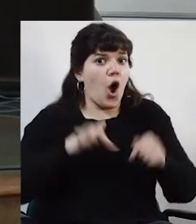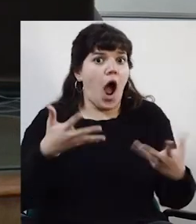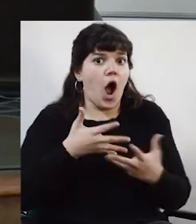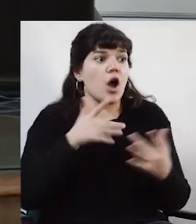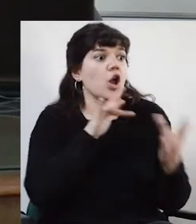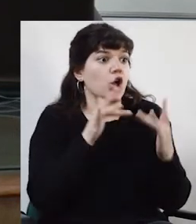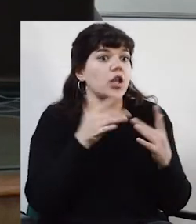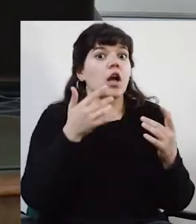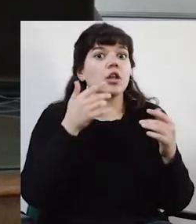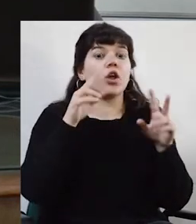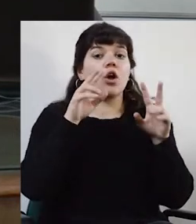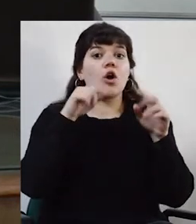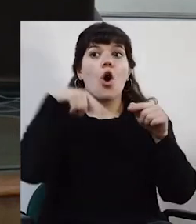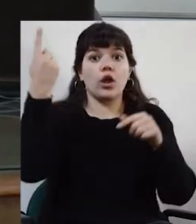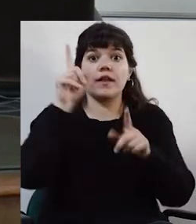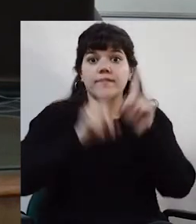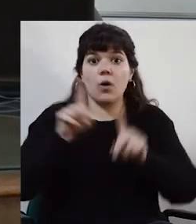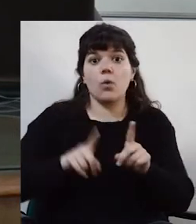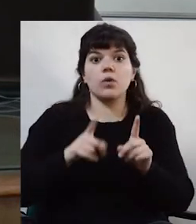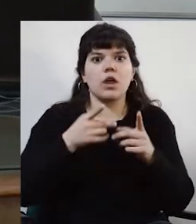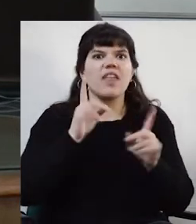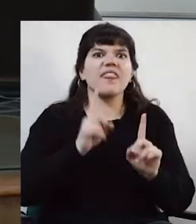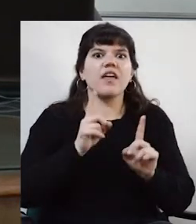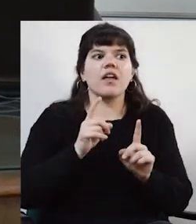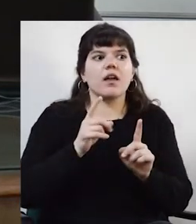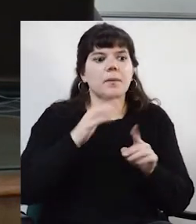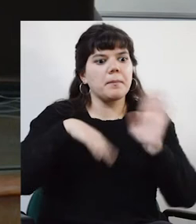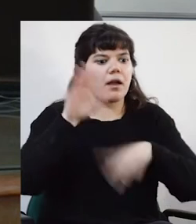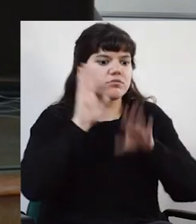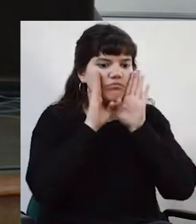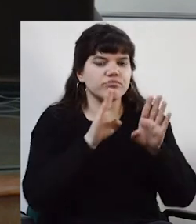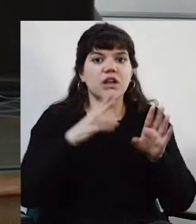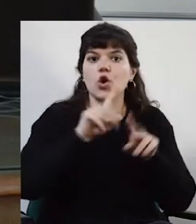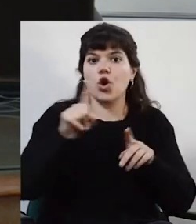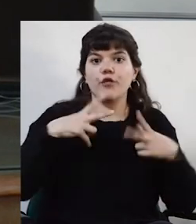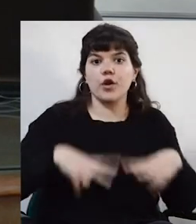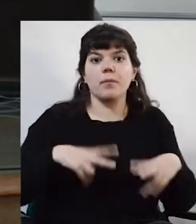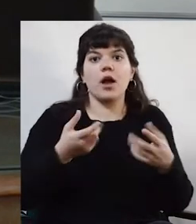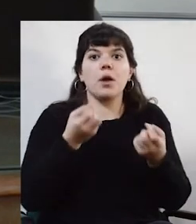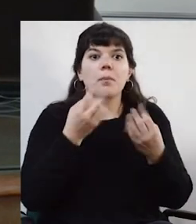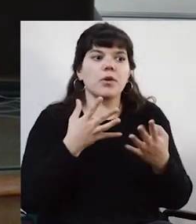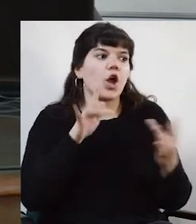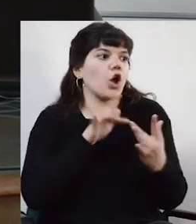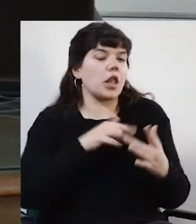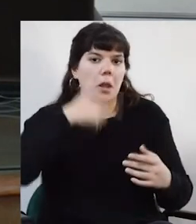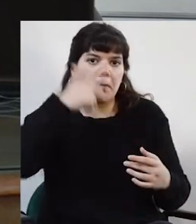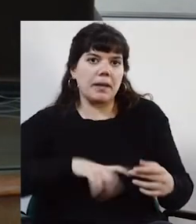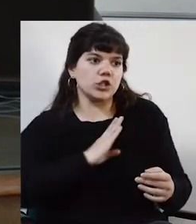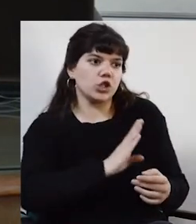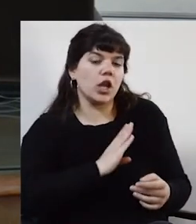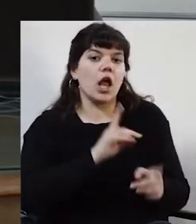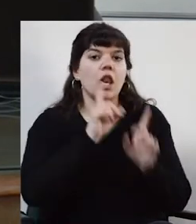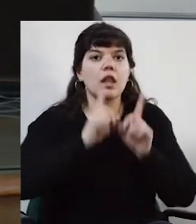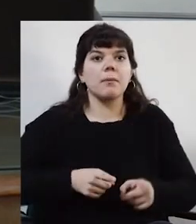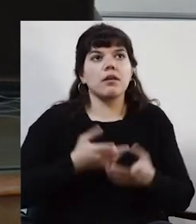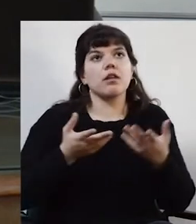Universidad de la República tienen sustento en lo informal en el sentido de que son contactos personales, son fruto